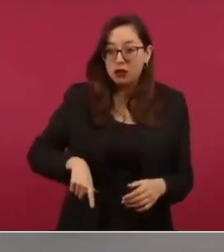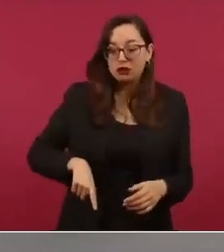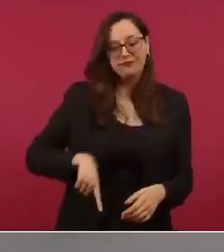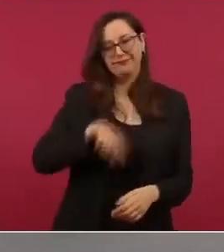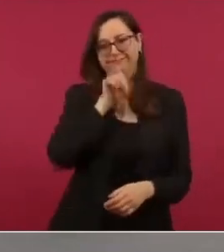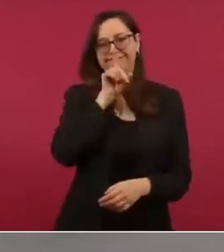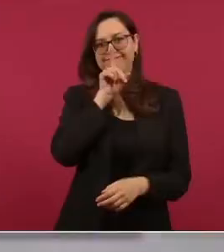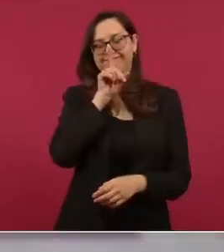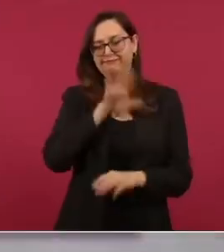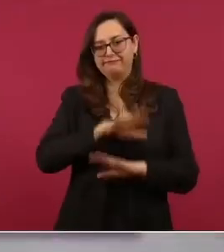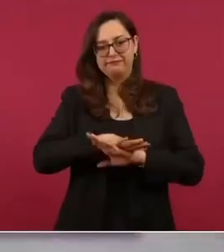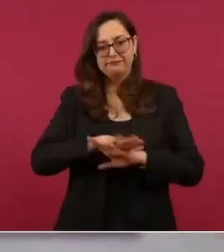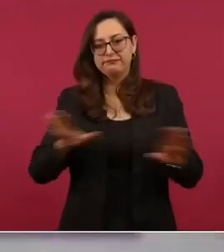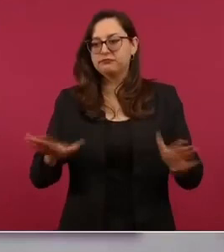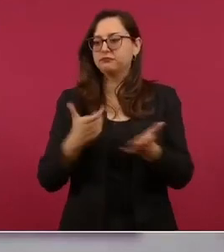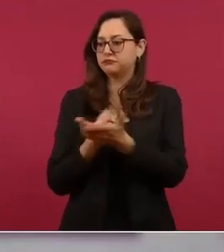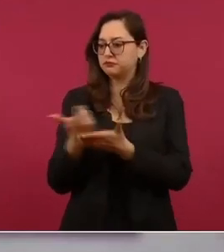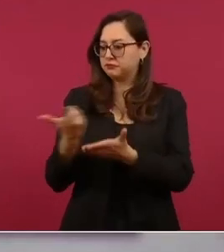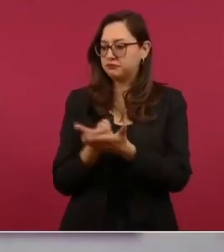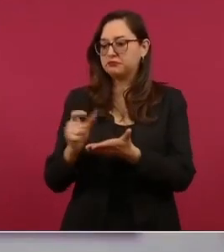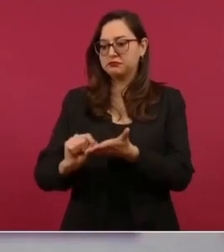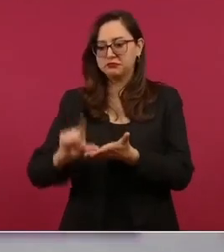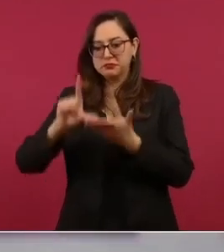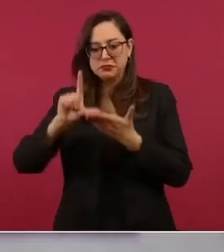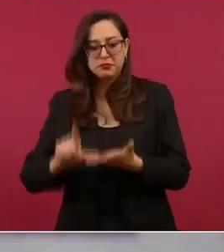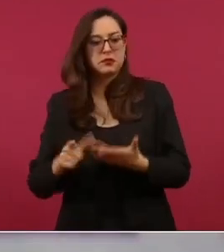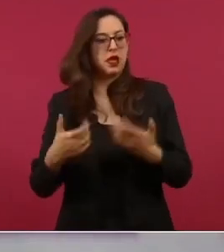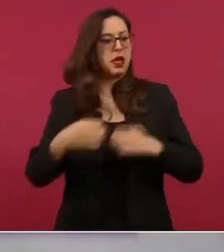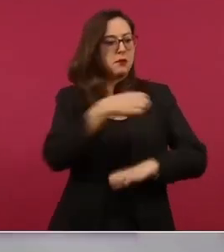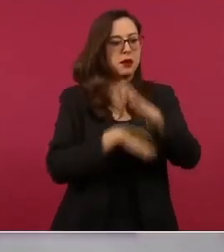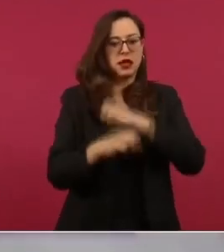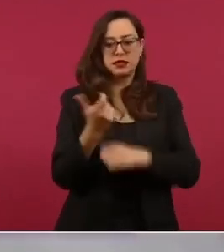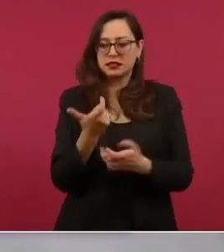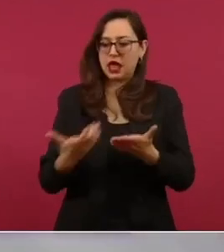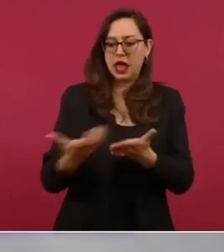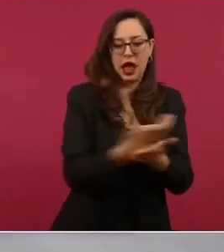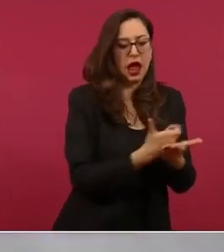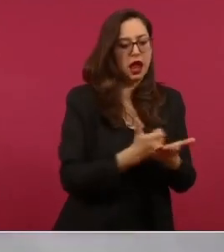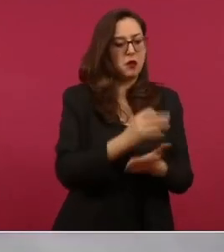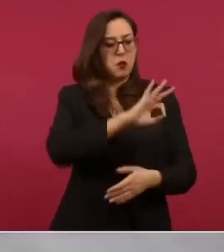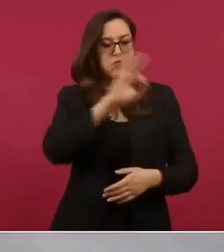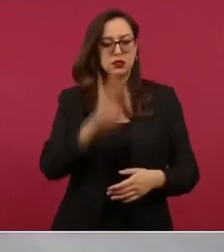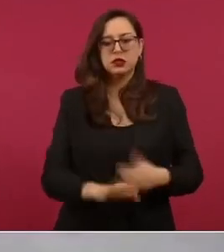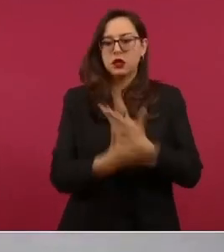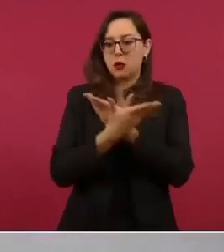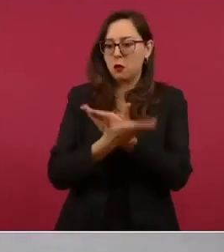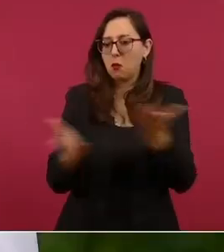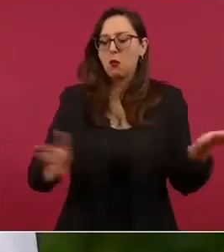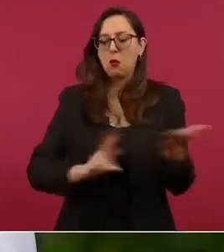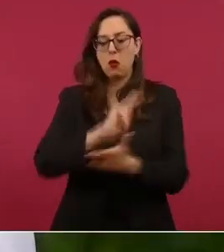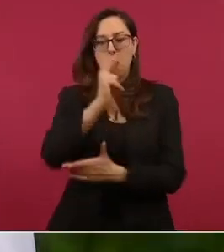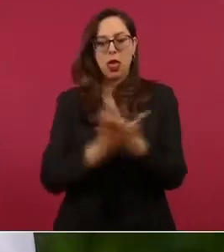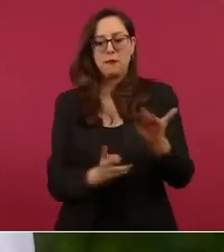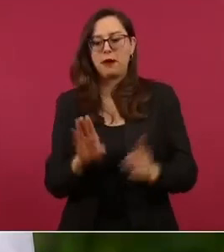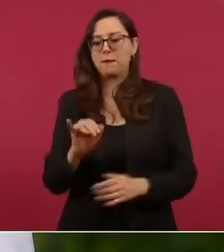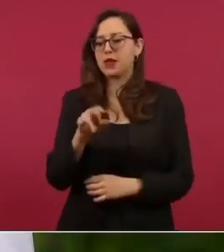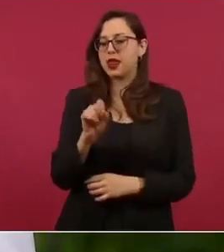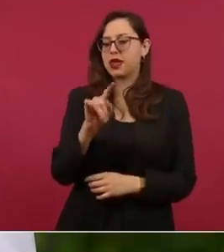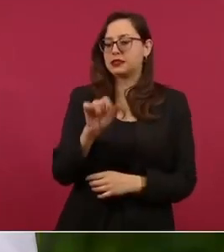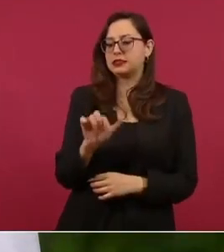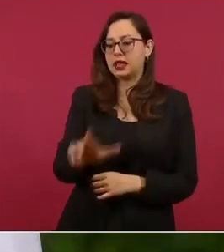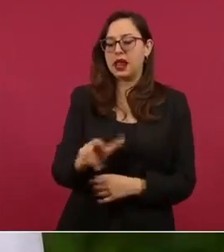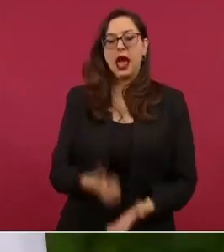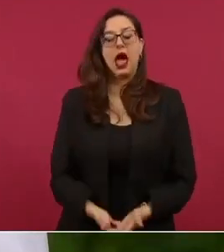el reparto de utilidades y los programas para el bienestar se han convertido en nuevos y eficaces